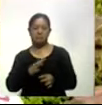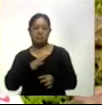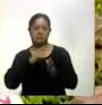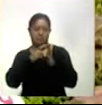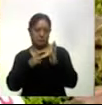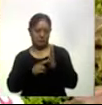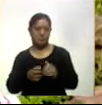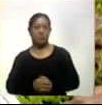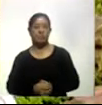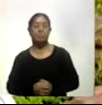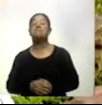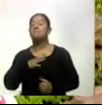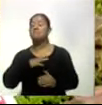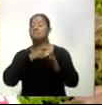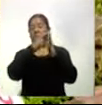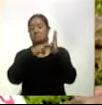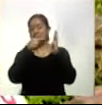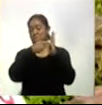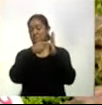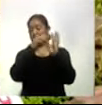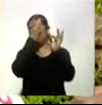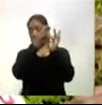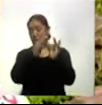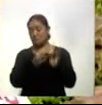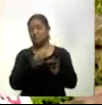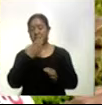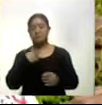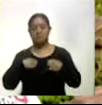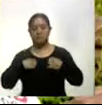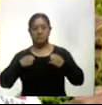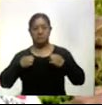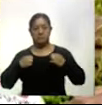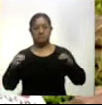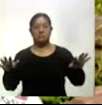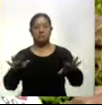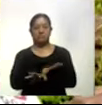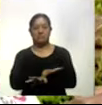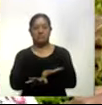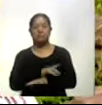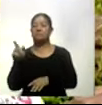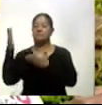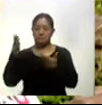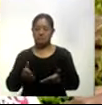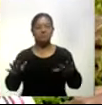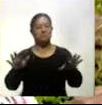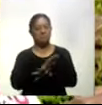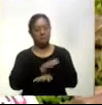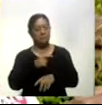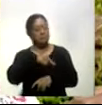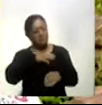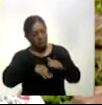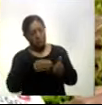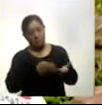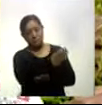que hacer muchos protocolos el de cambiarte de ropa el que tú llegas con una ropa te cambias y ya tienes el acceso